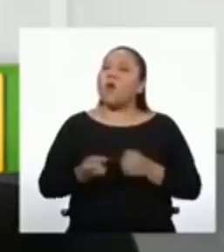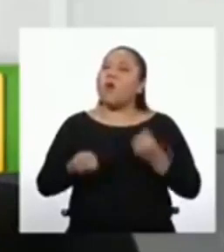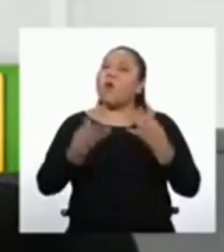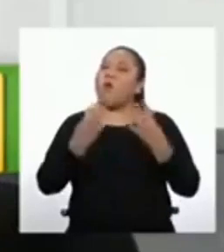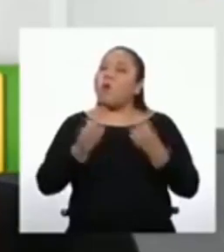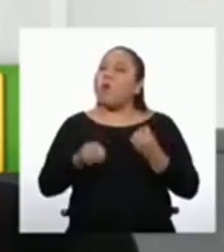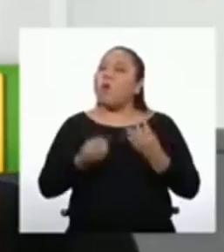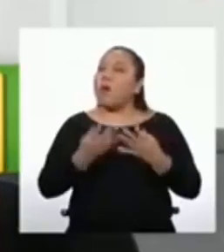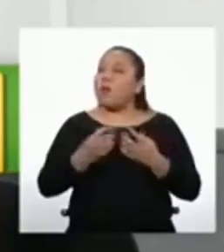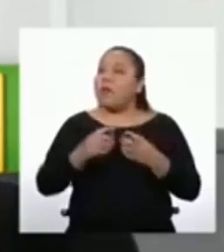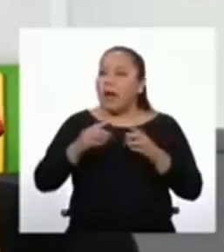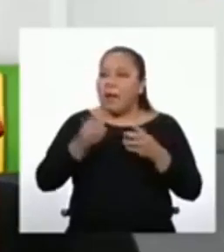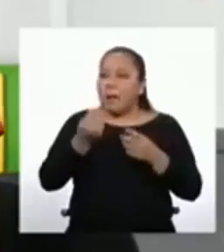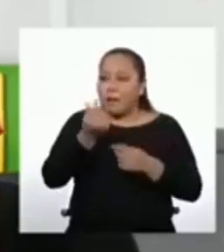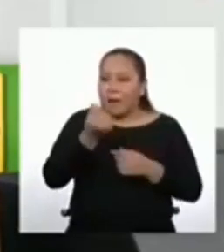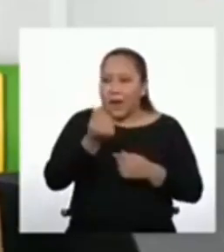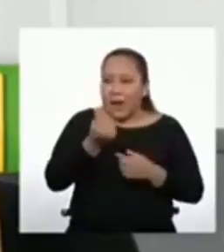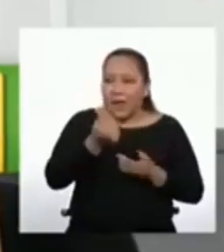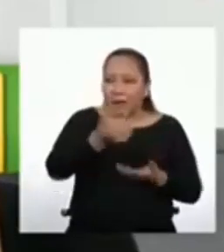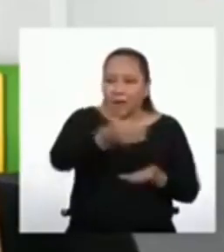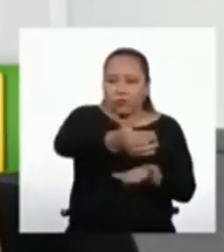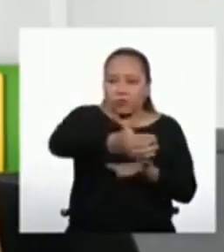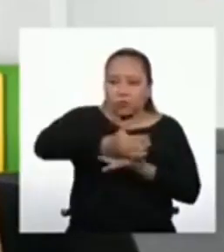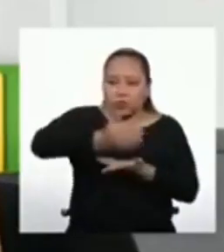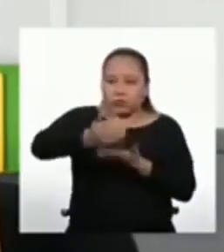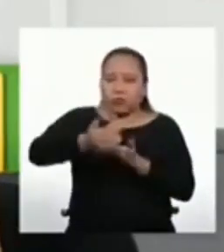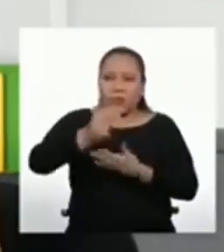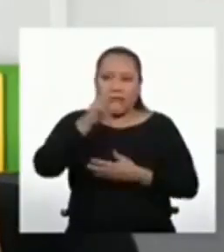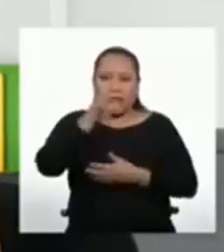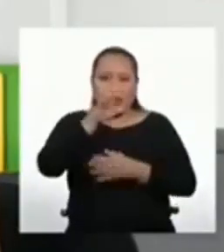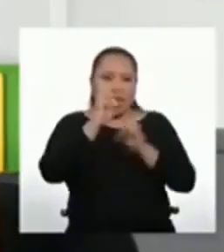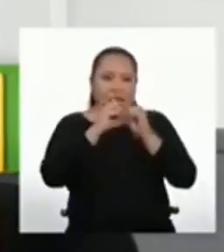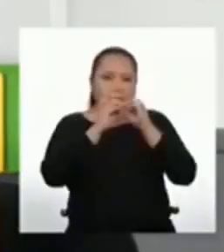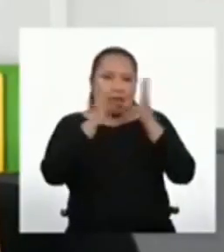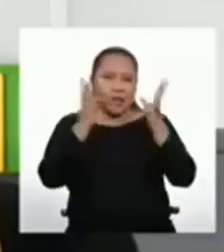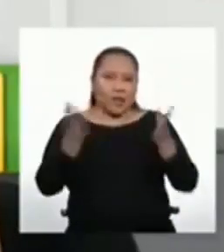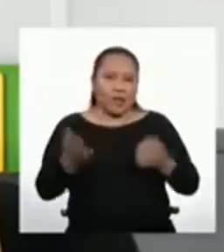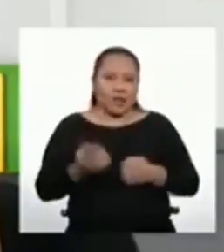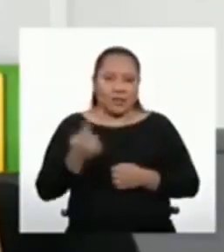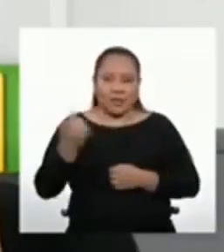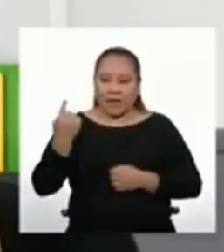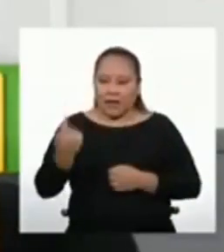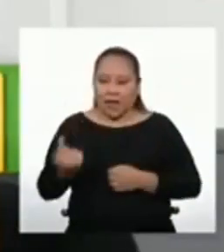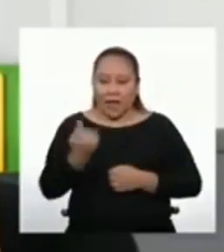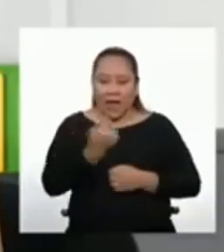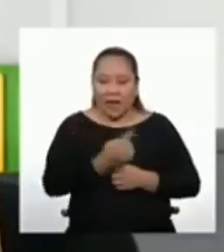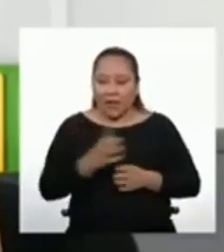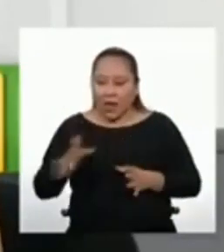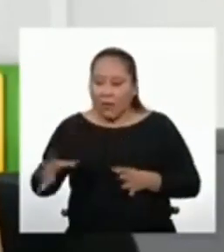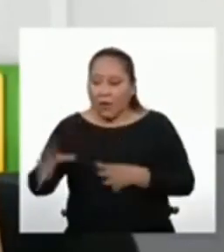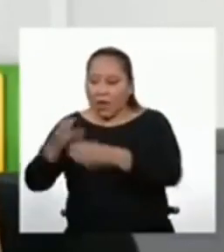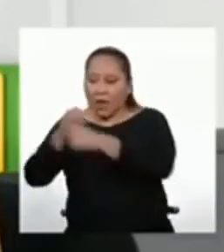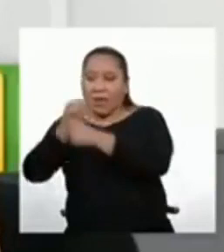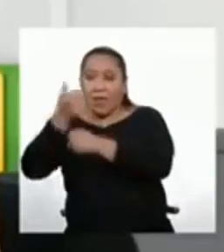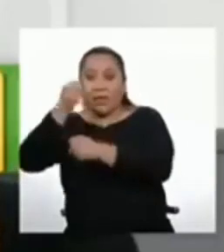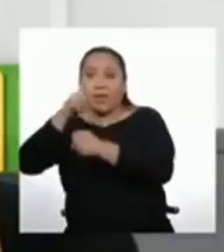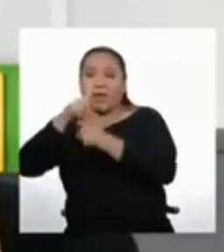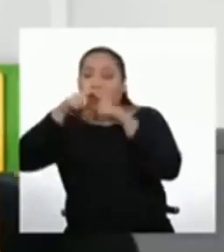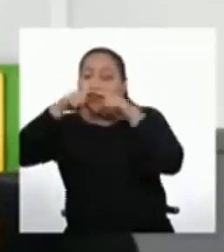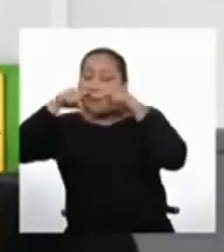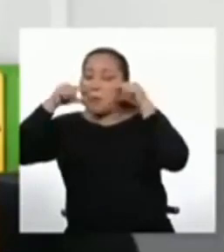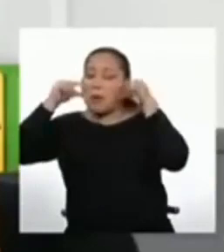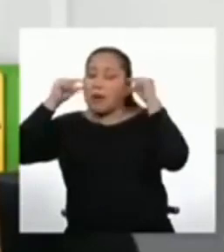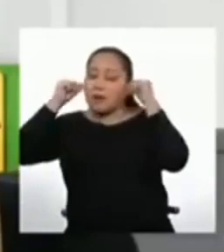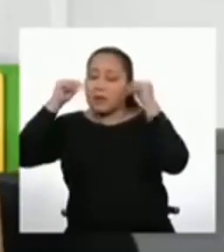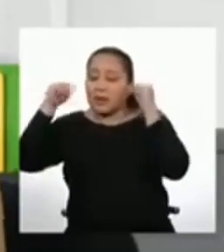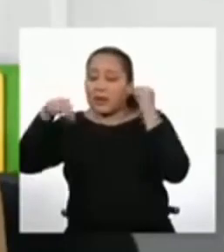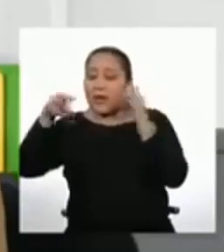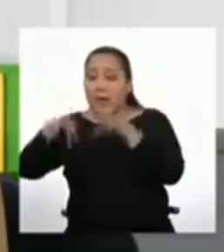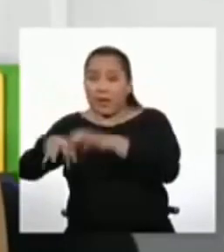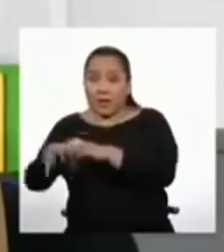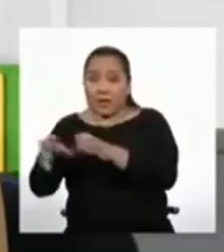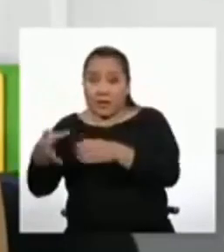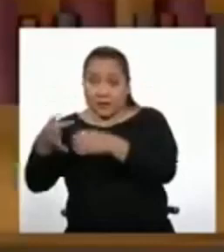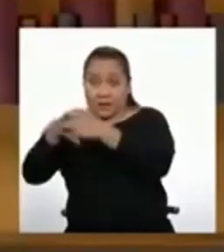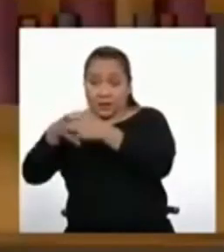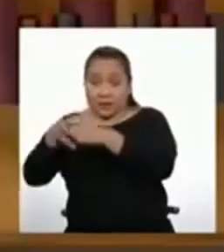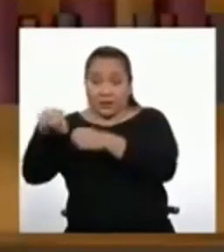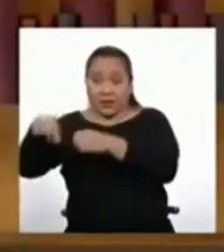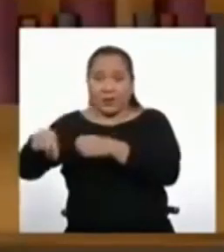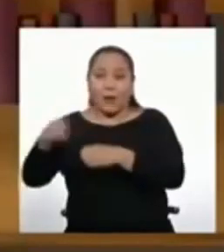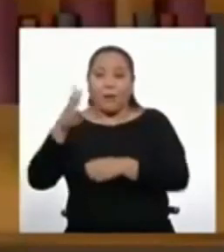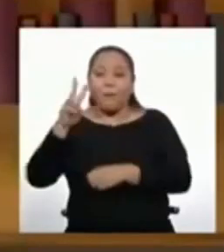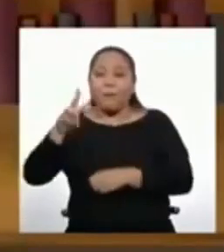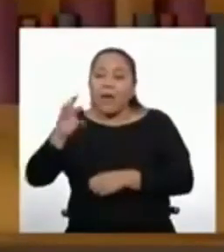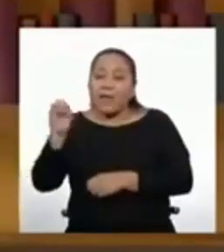¿Cuánto dinero recibirá la familia al cabo de 30 días si cada paquete de 10 mascarillas se vende a 20 soles?